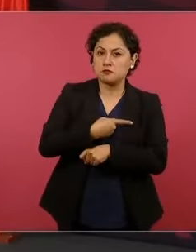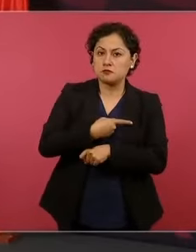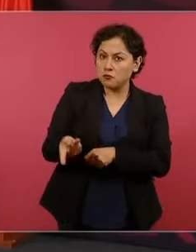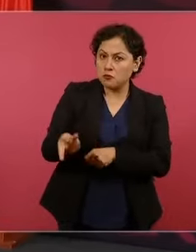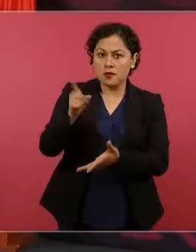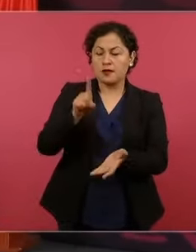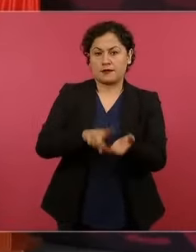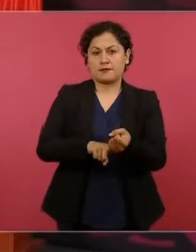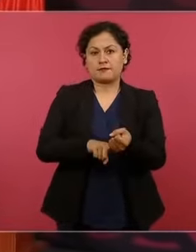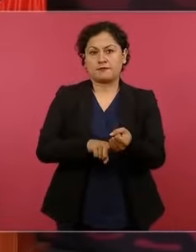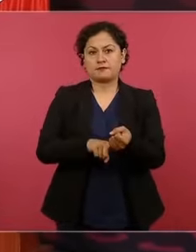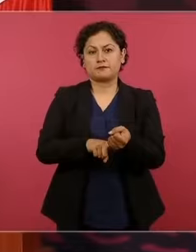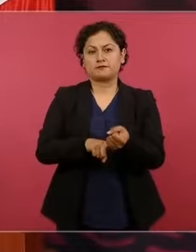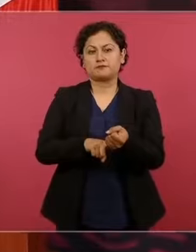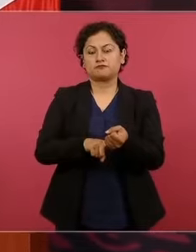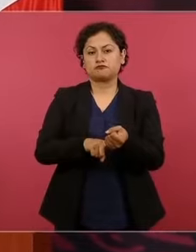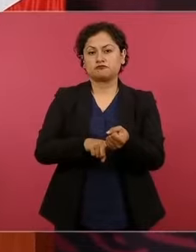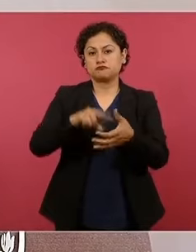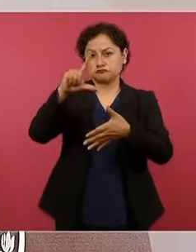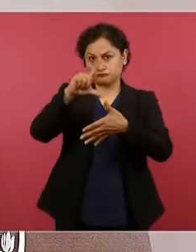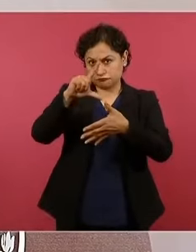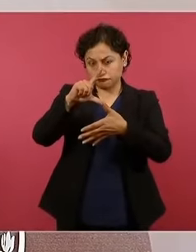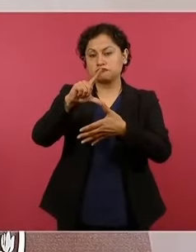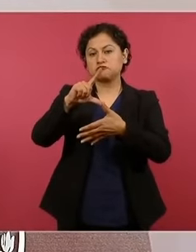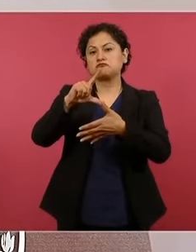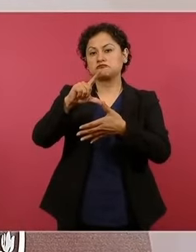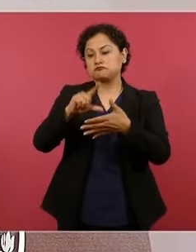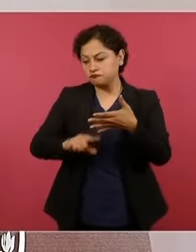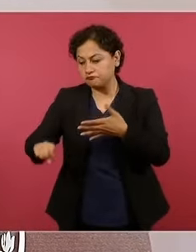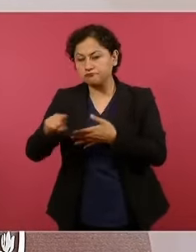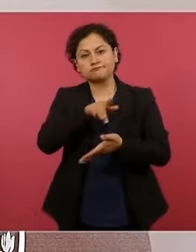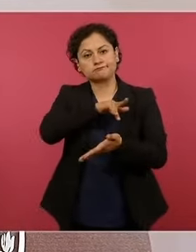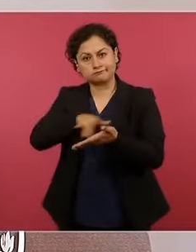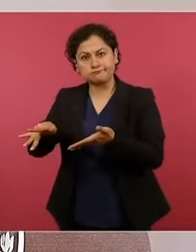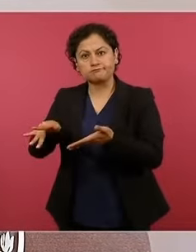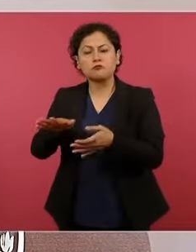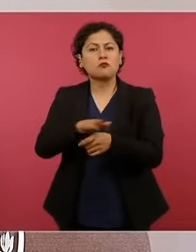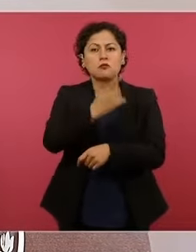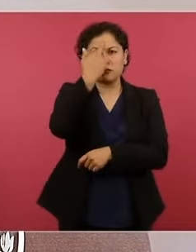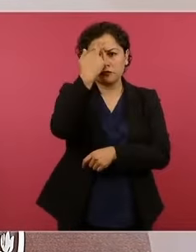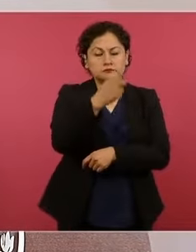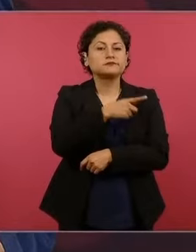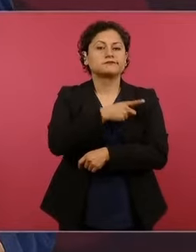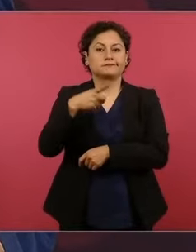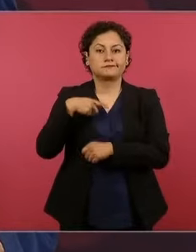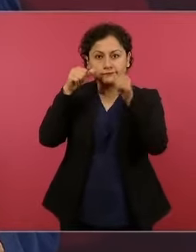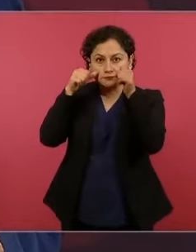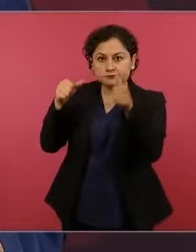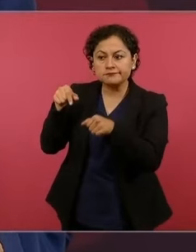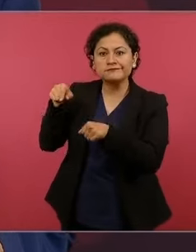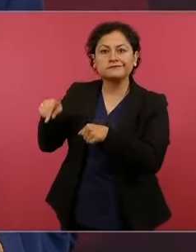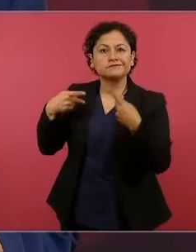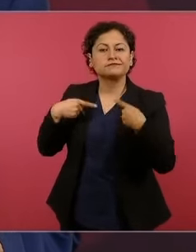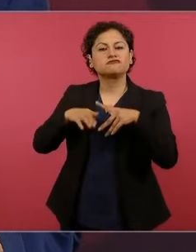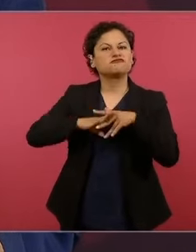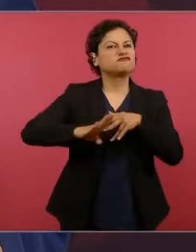América Latina y del Caribe, atender las causas, en eso